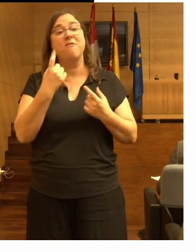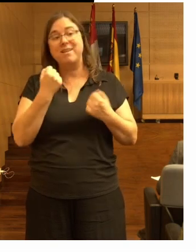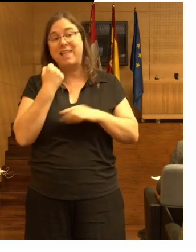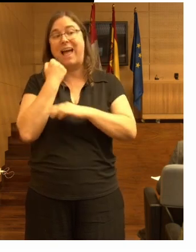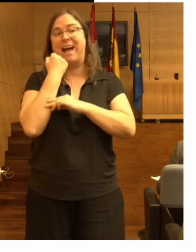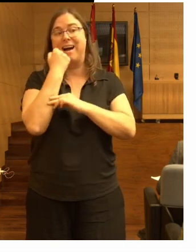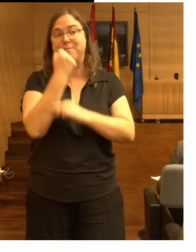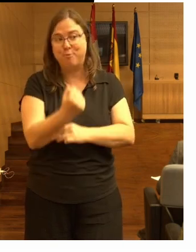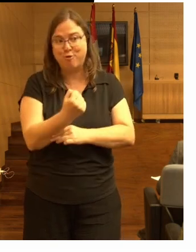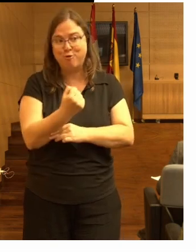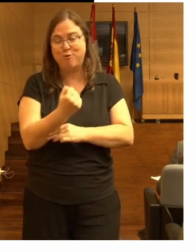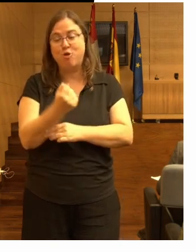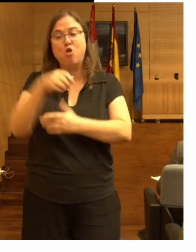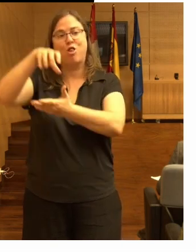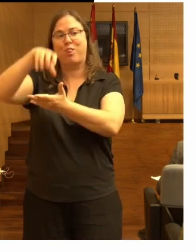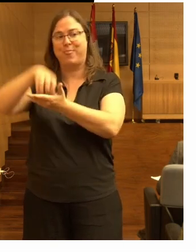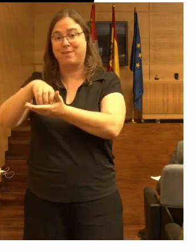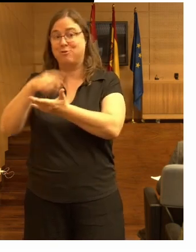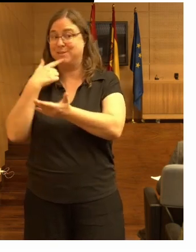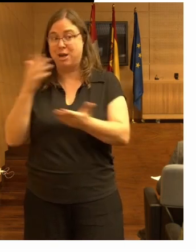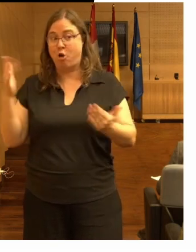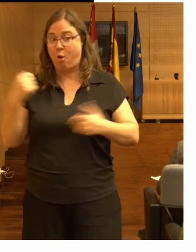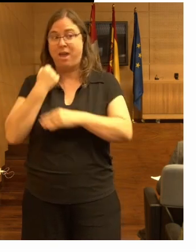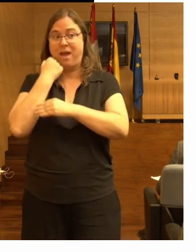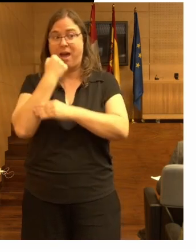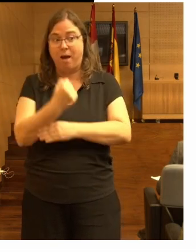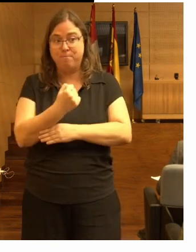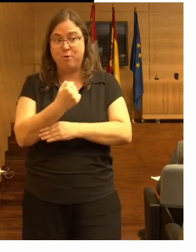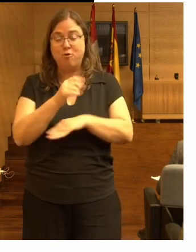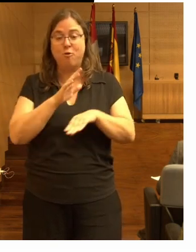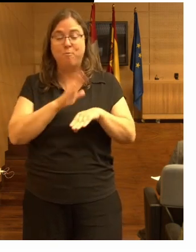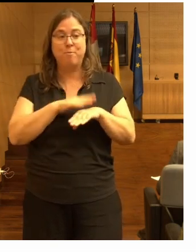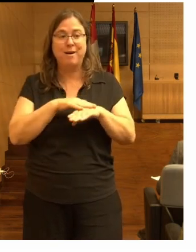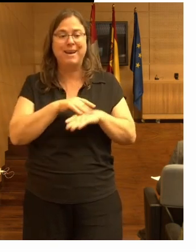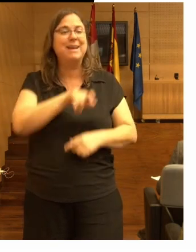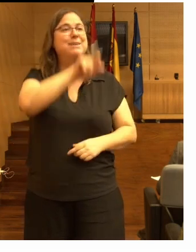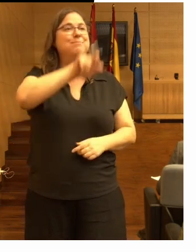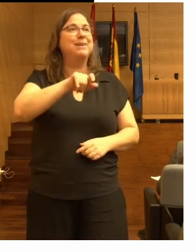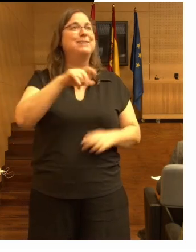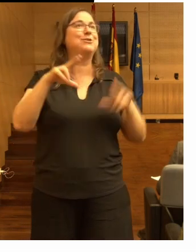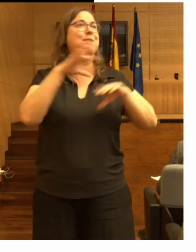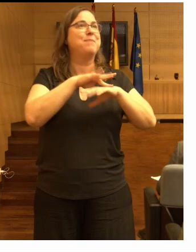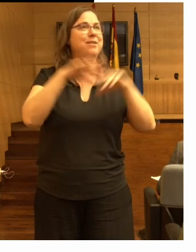de los centros a estas personas